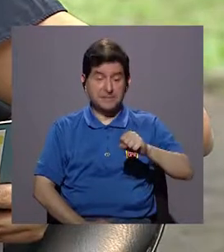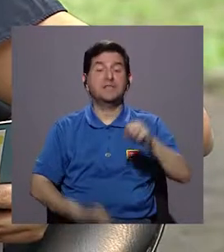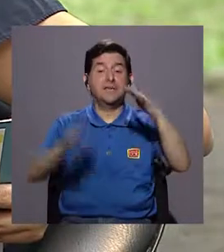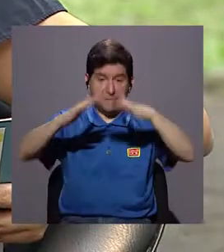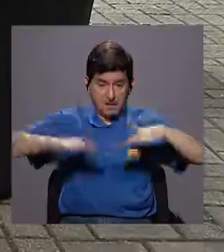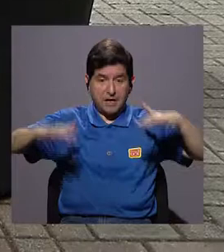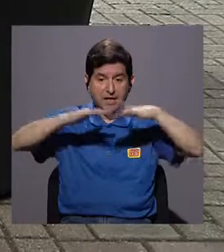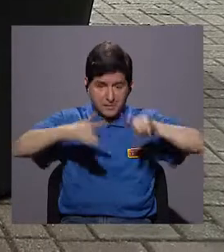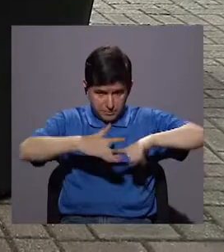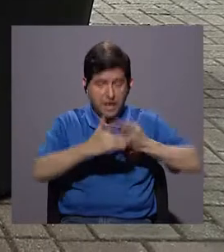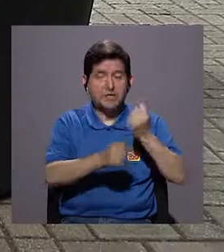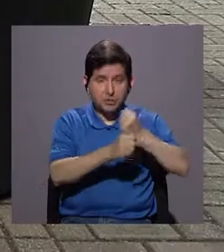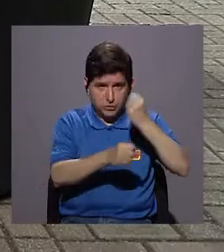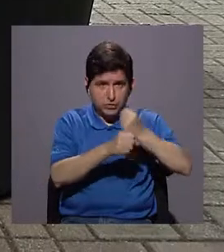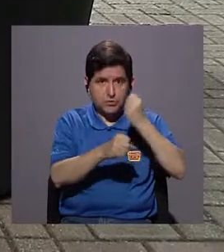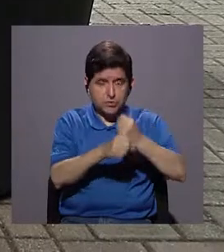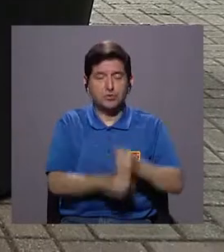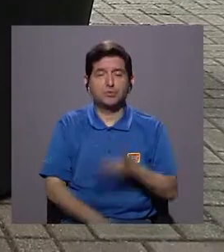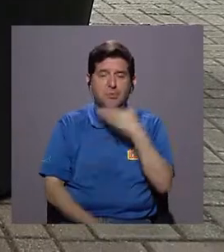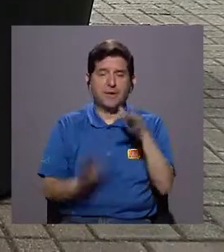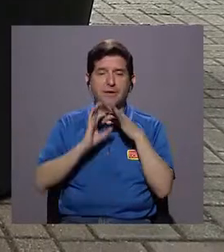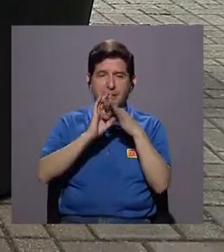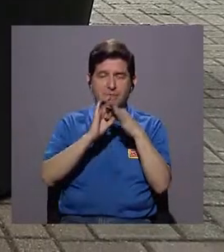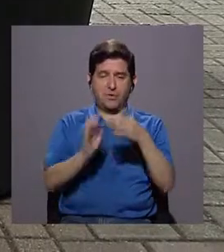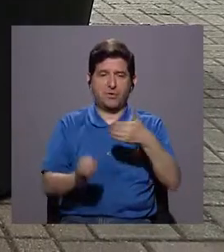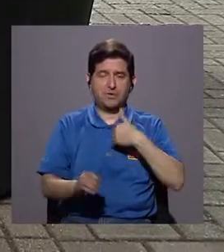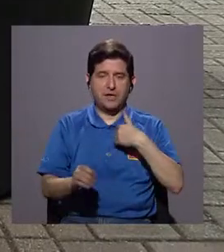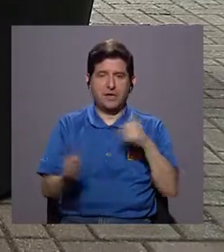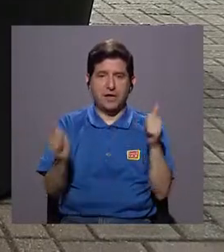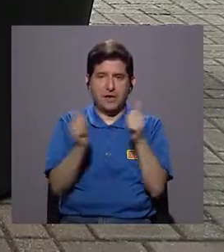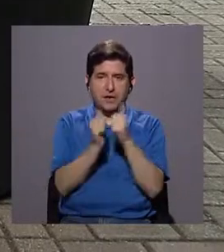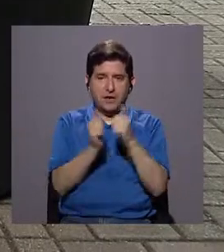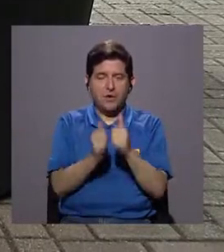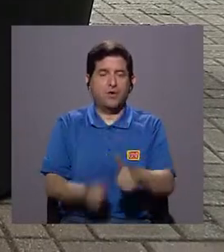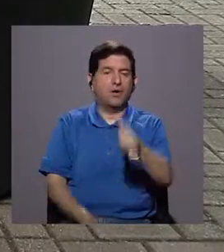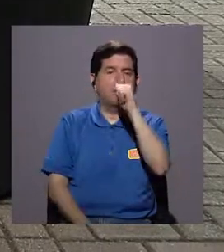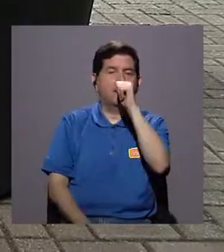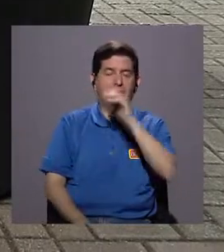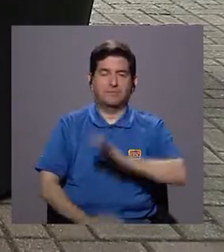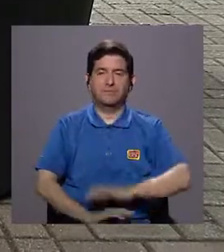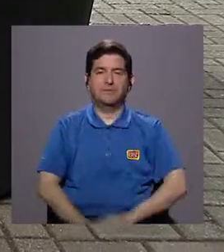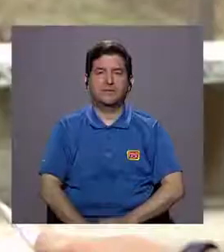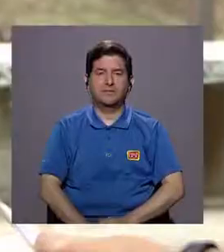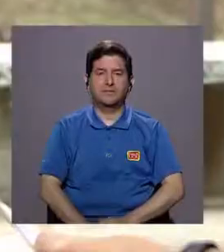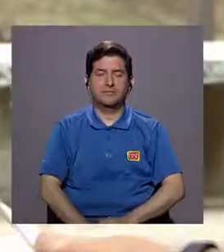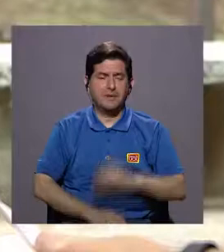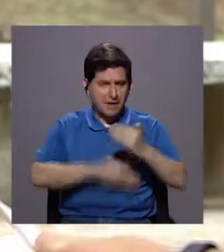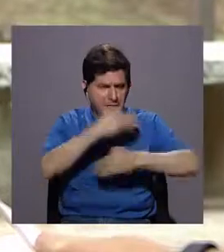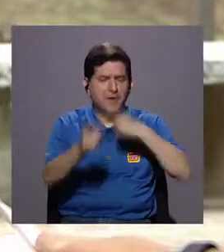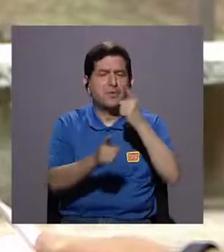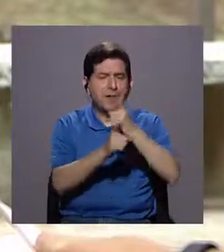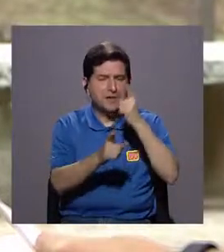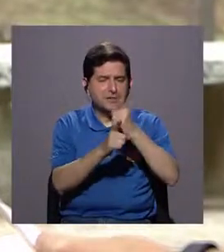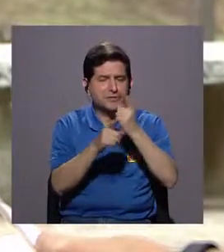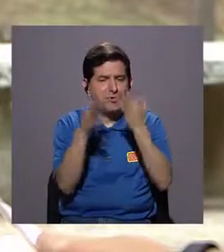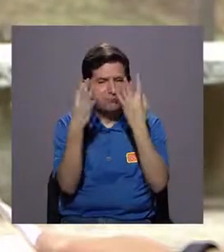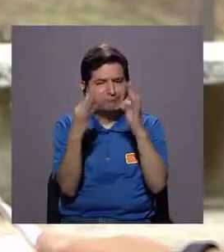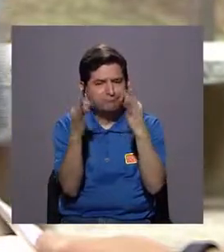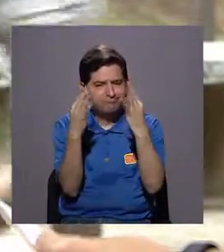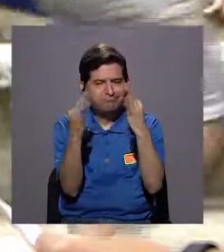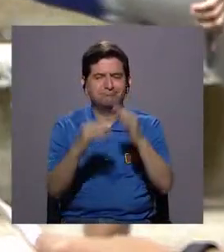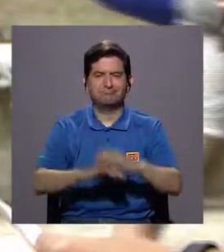espacios donde empezar a trabajar y mejorar la relación que nosotros tenemos con nuestro recurso hídrico, de gestionarlo adecuadamente.